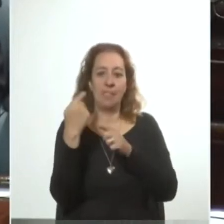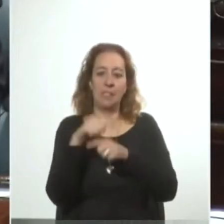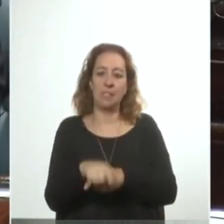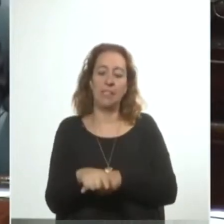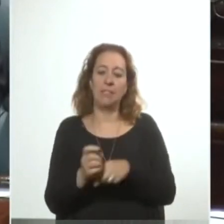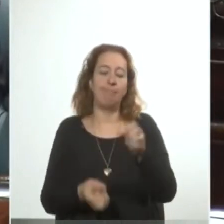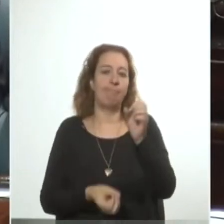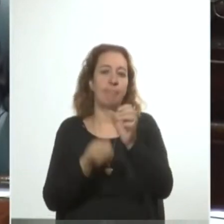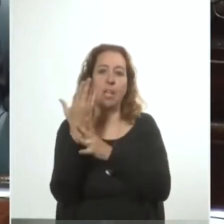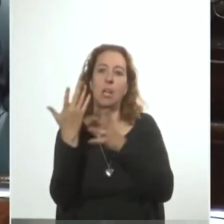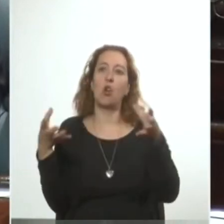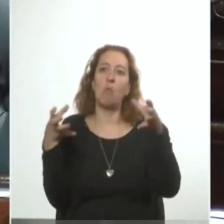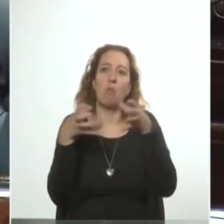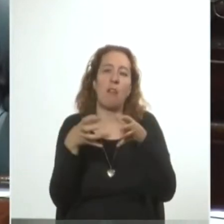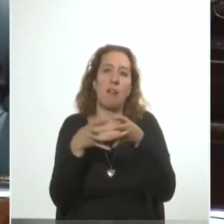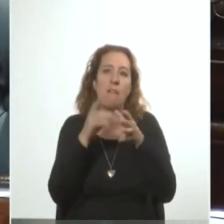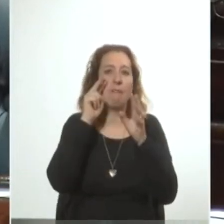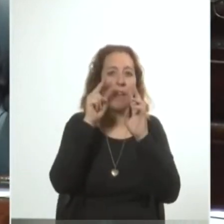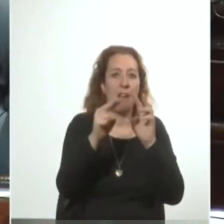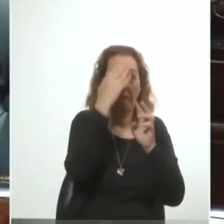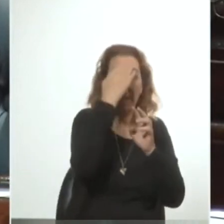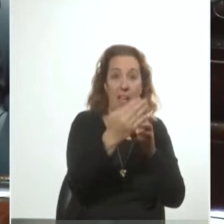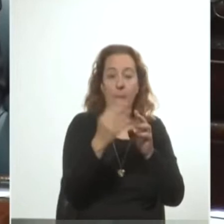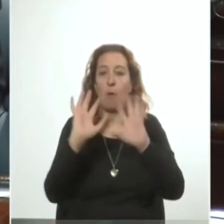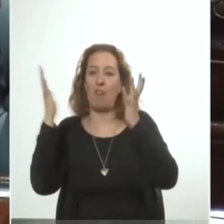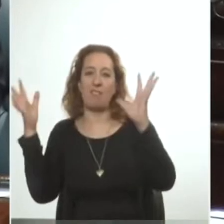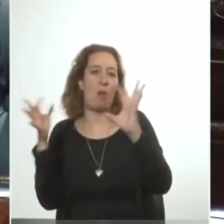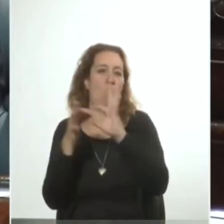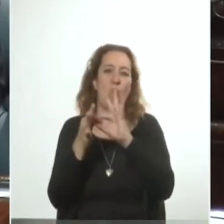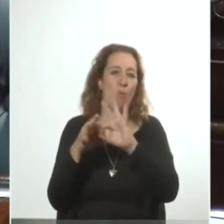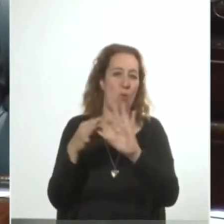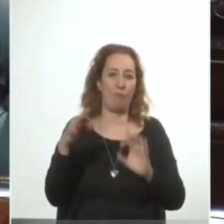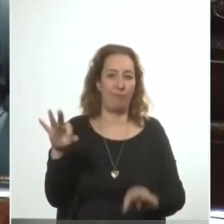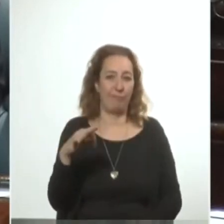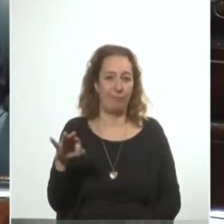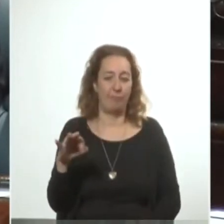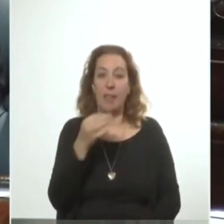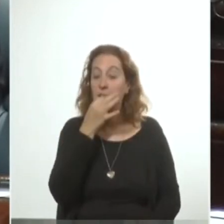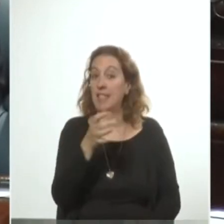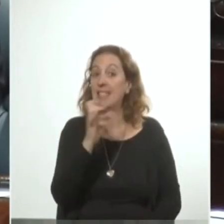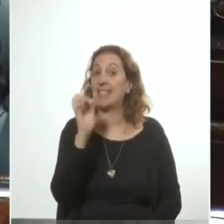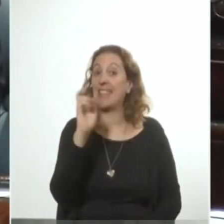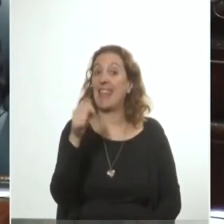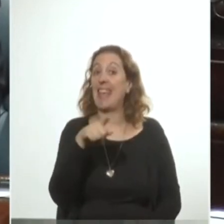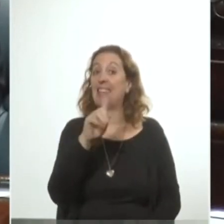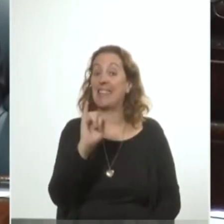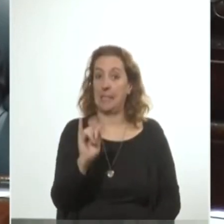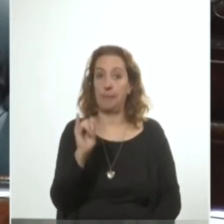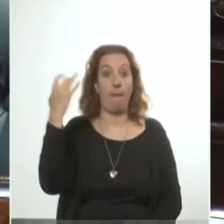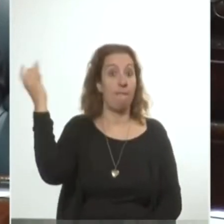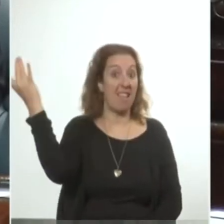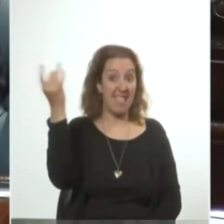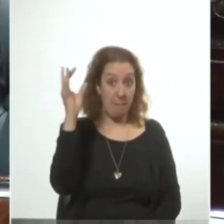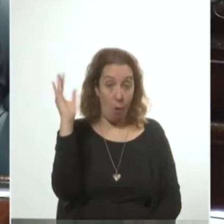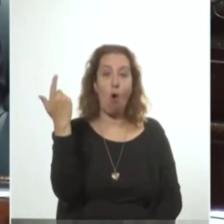la identificación entre el Frente Amplio y la violencia. Decía Sereñi, si el fascismo es el instrumento de la oligarquía,